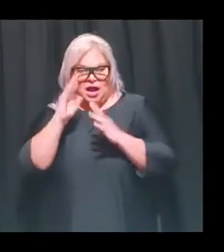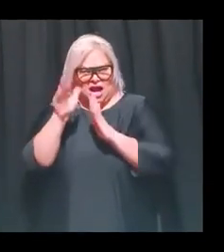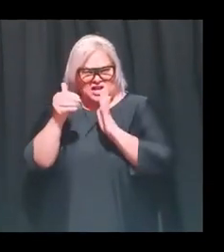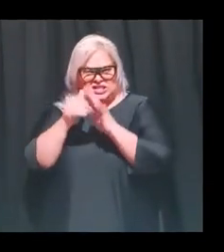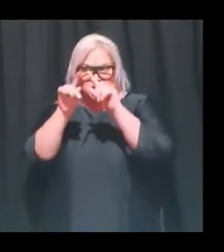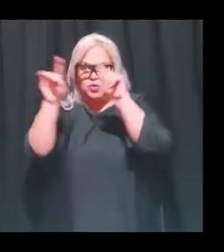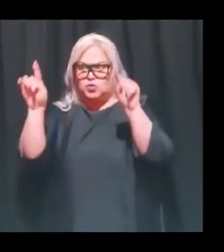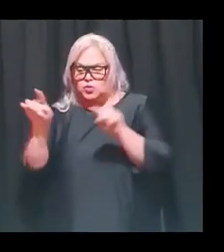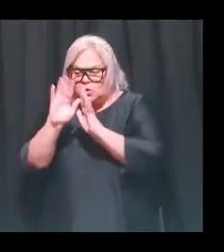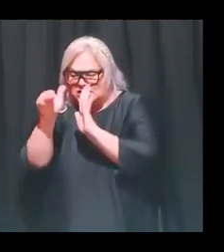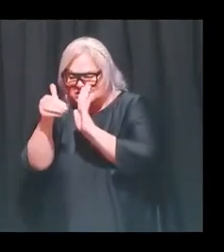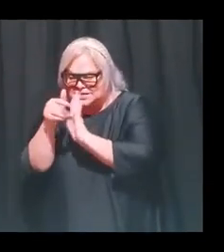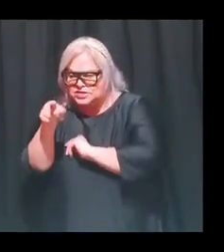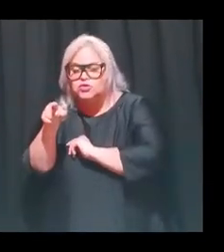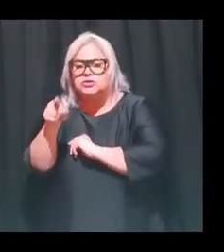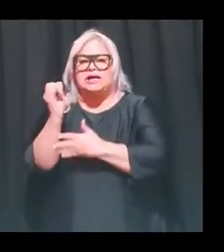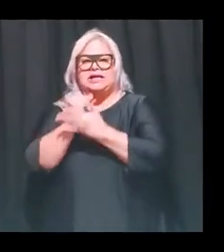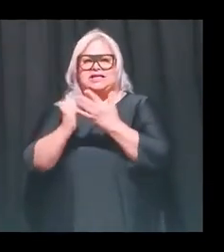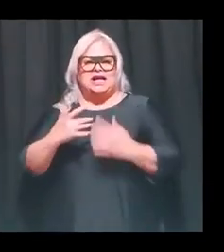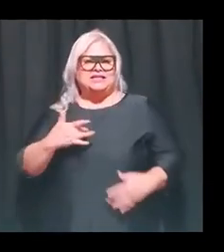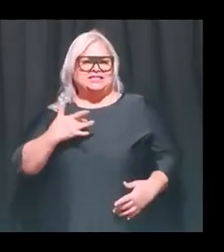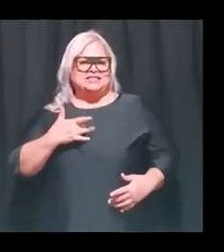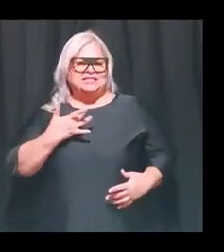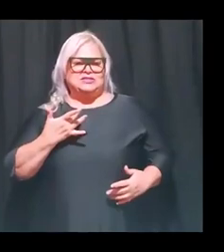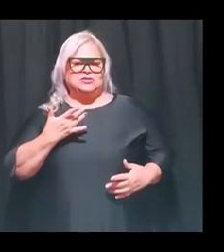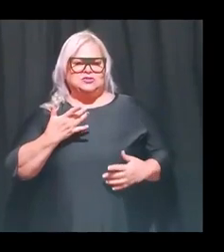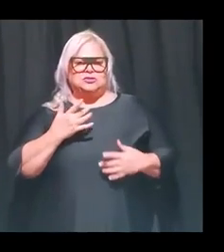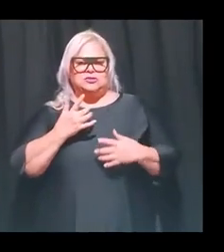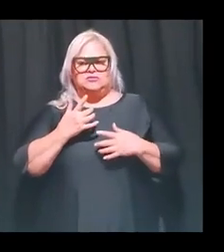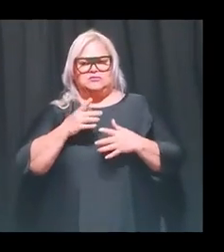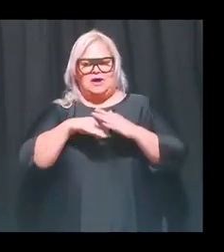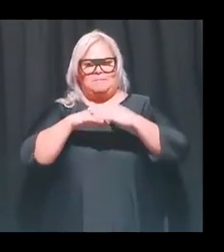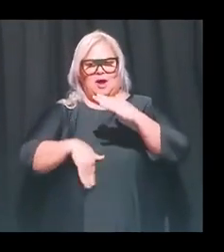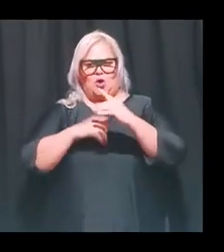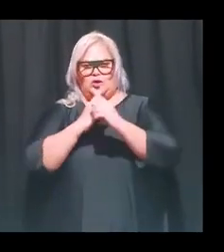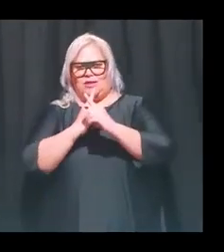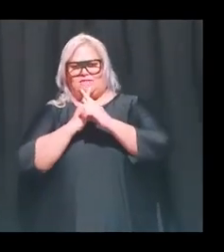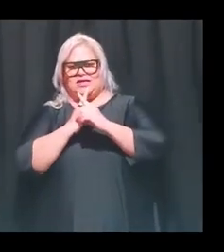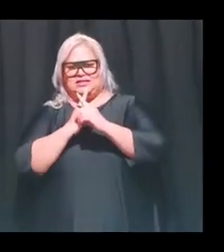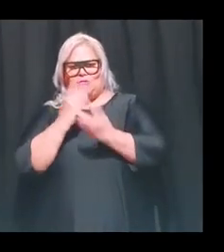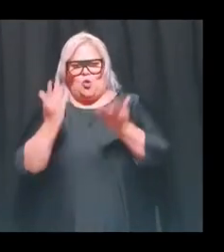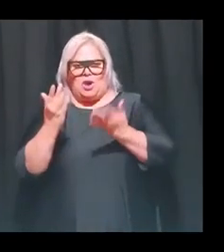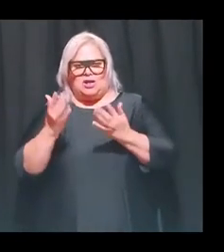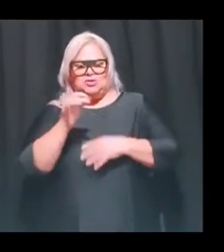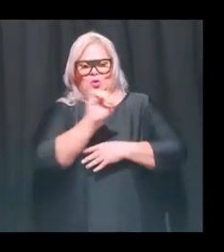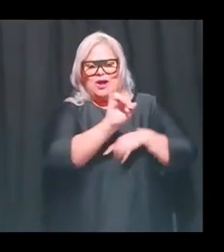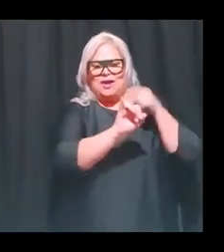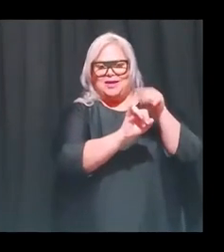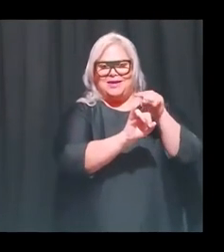del cuadrante, pues ese dibujo se siente mucho menos defensivo que el dibujo de la izquierda.